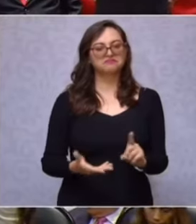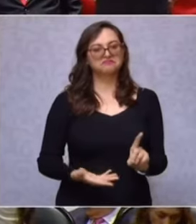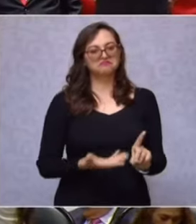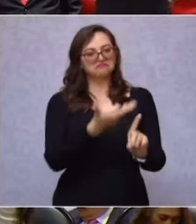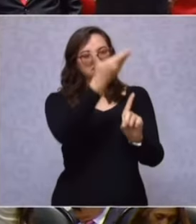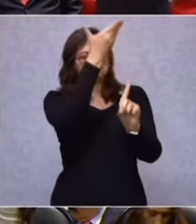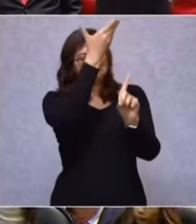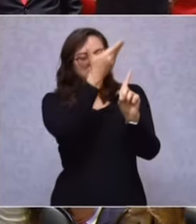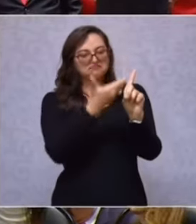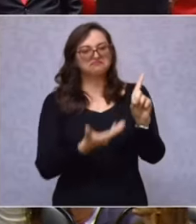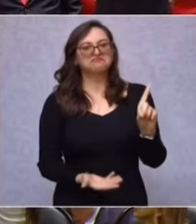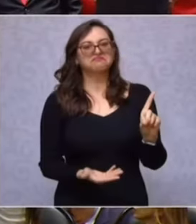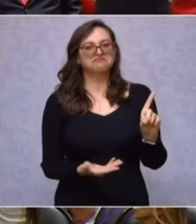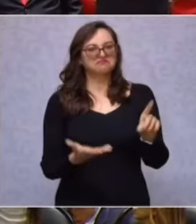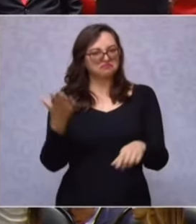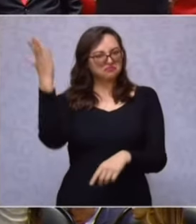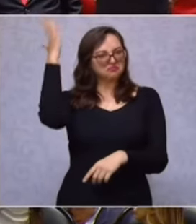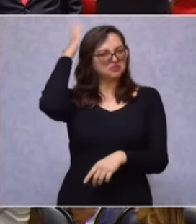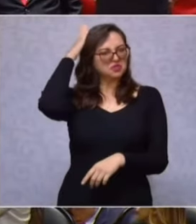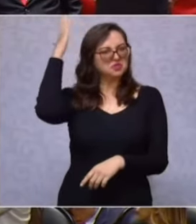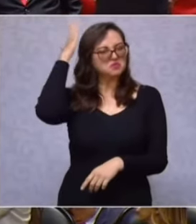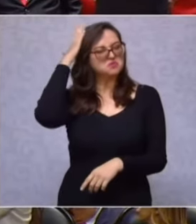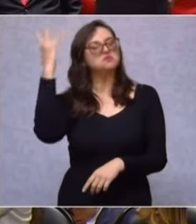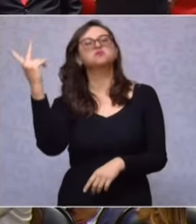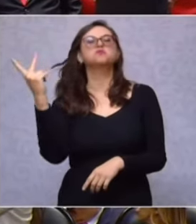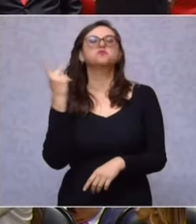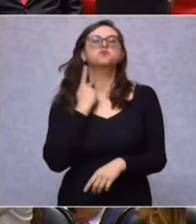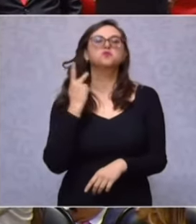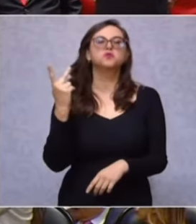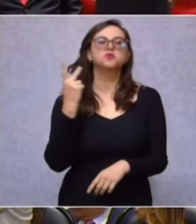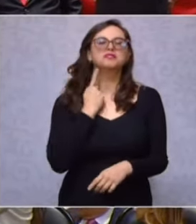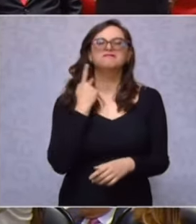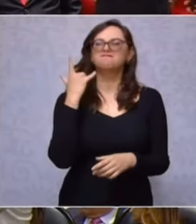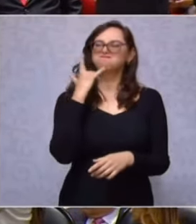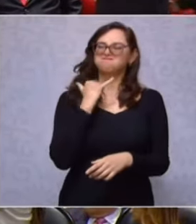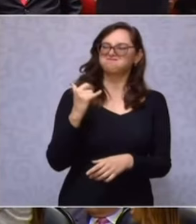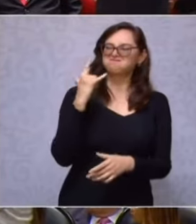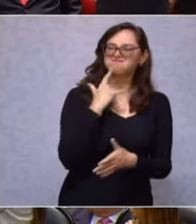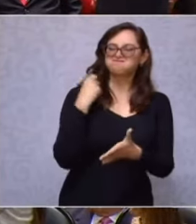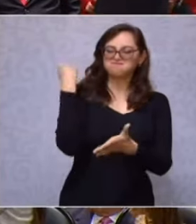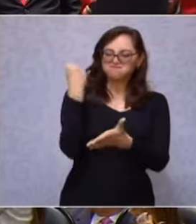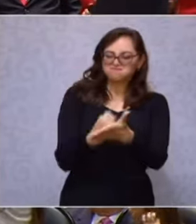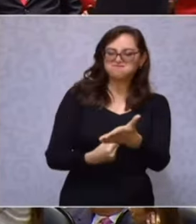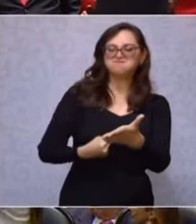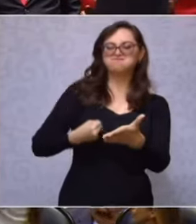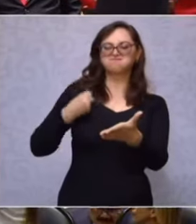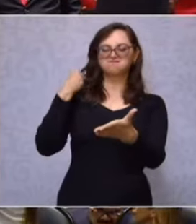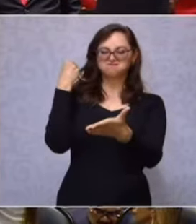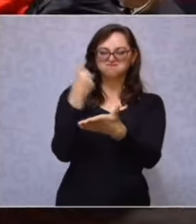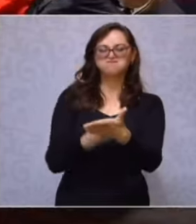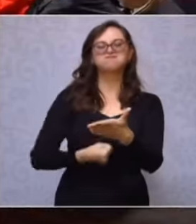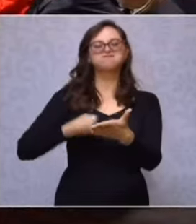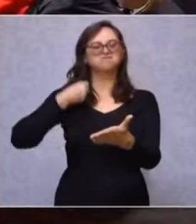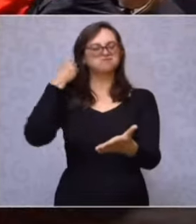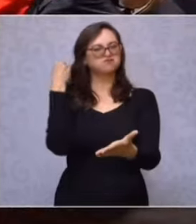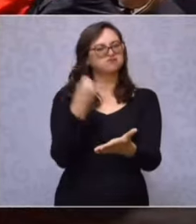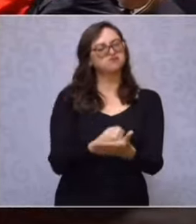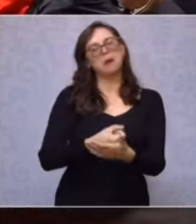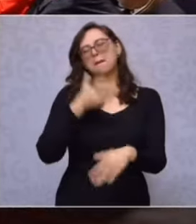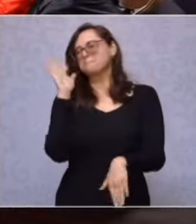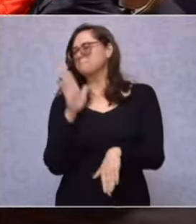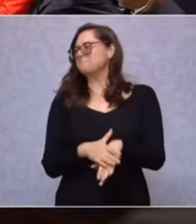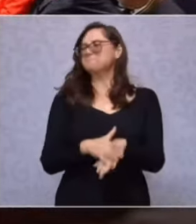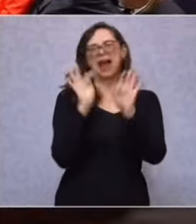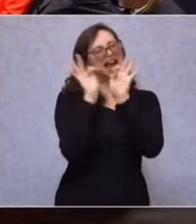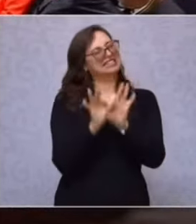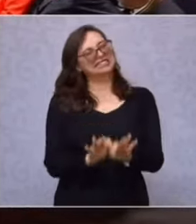político y luchador social más importante de